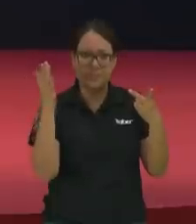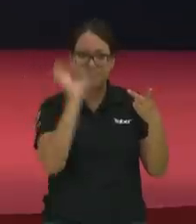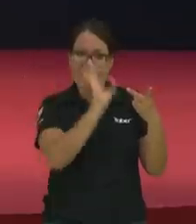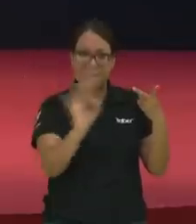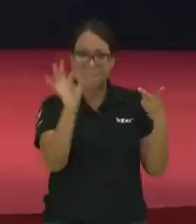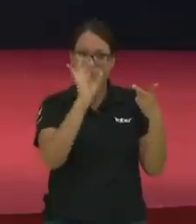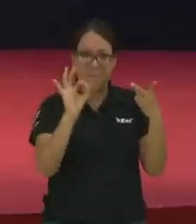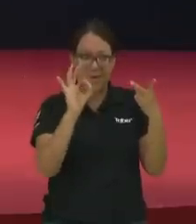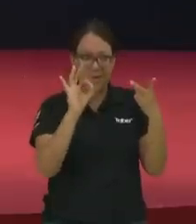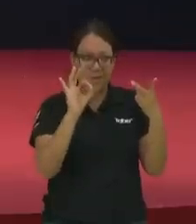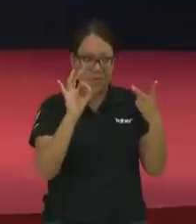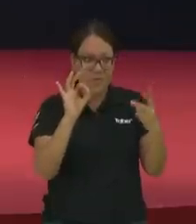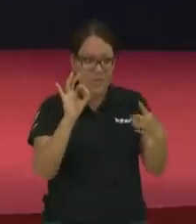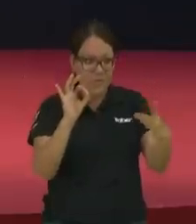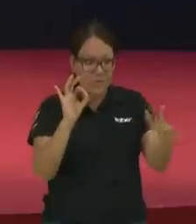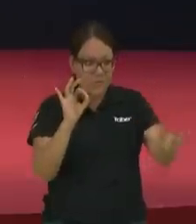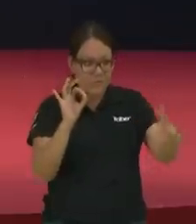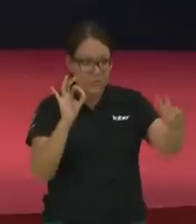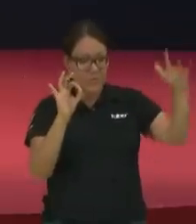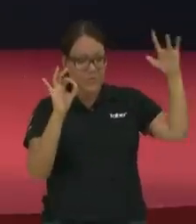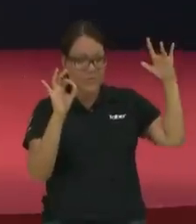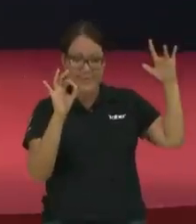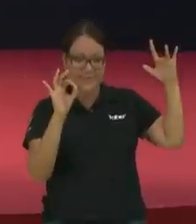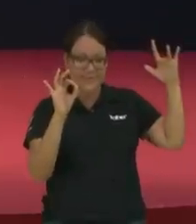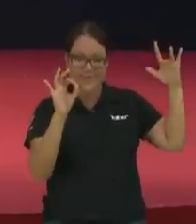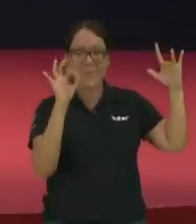que la plata y el oro.